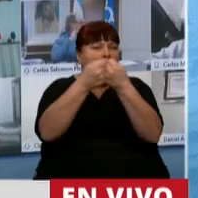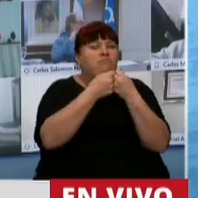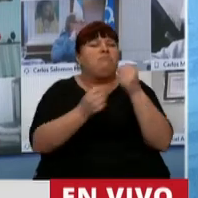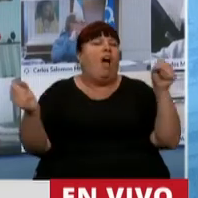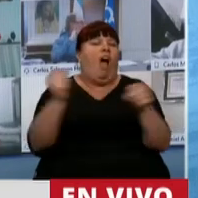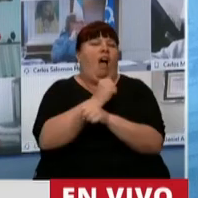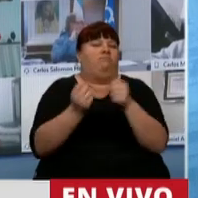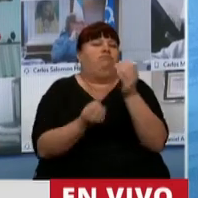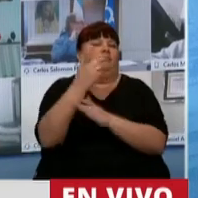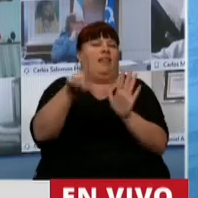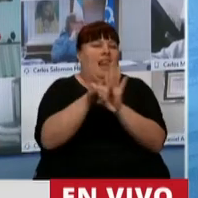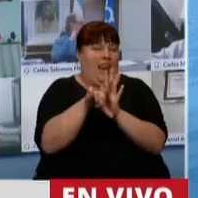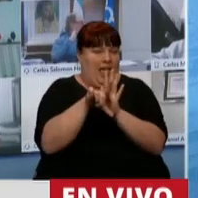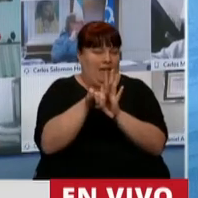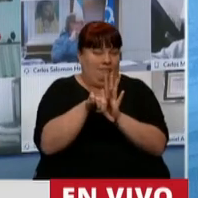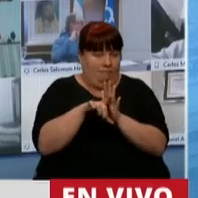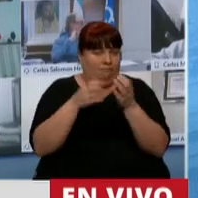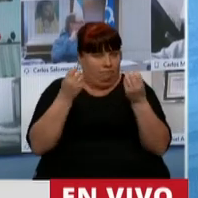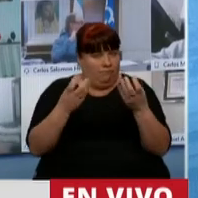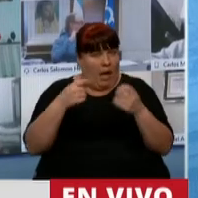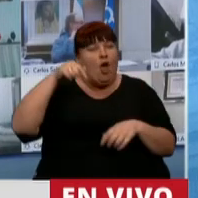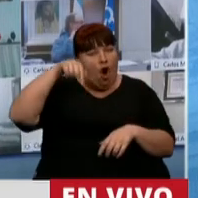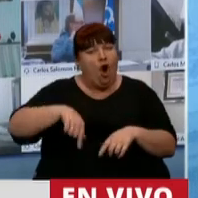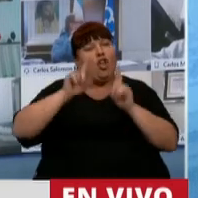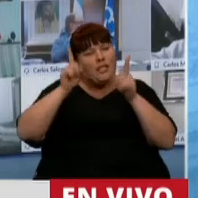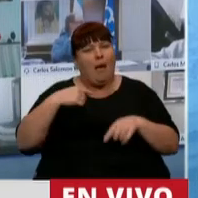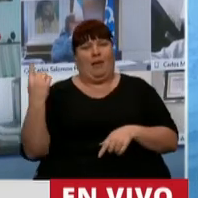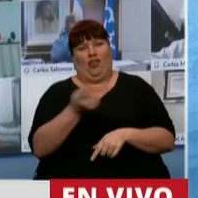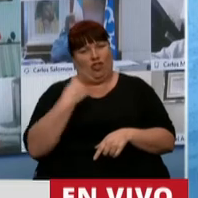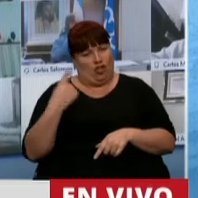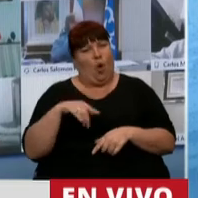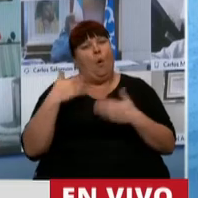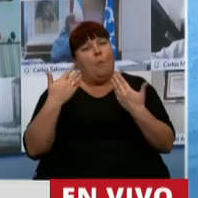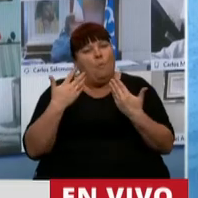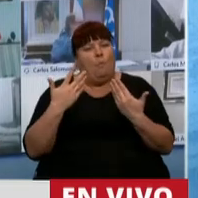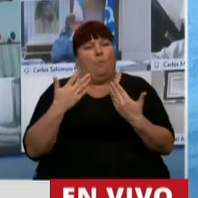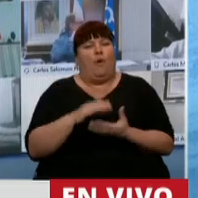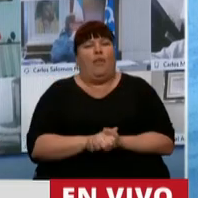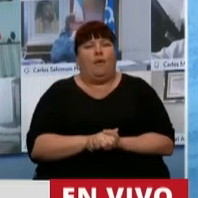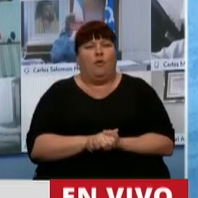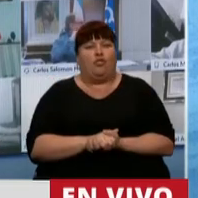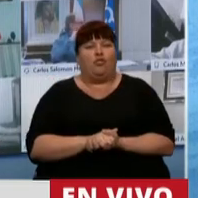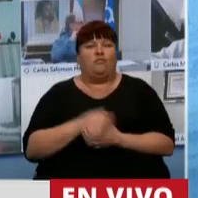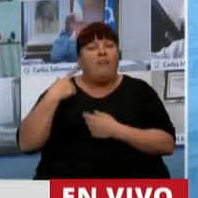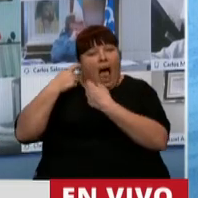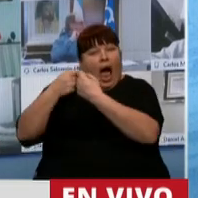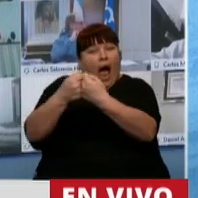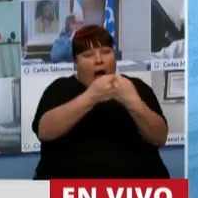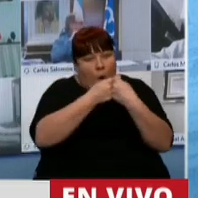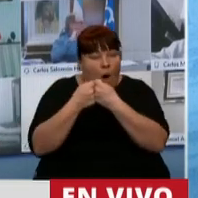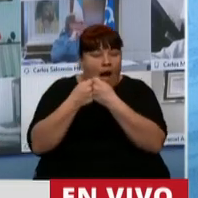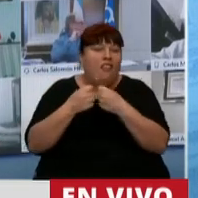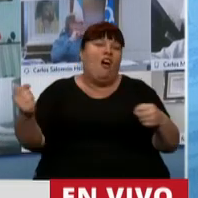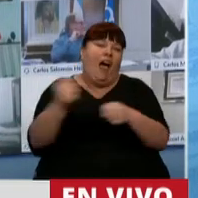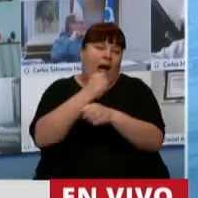esta media sanción y es justo que hoy también nosotros podamos ponernos de acuerdo y